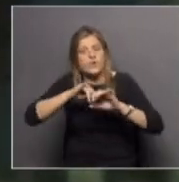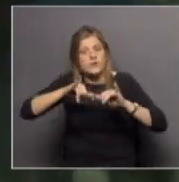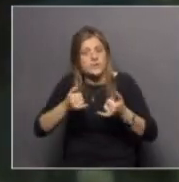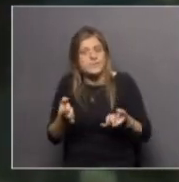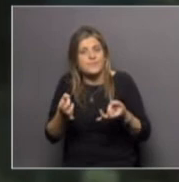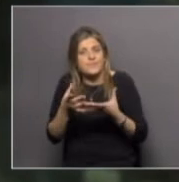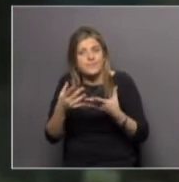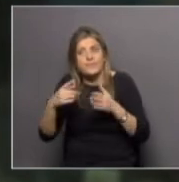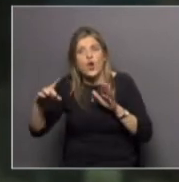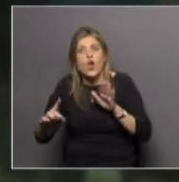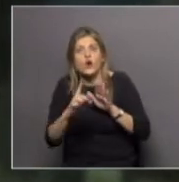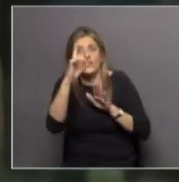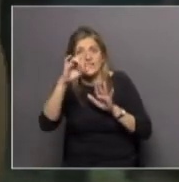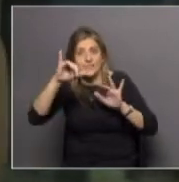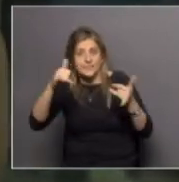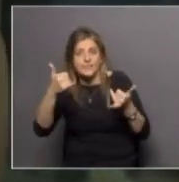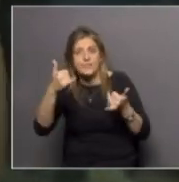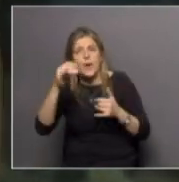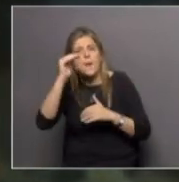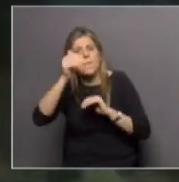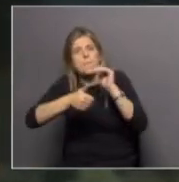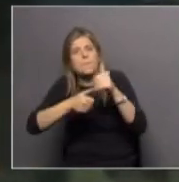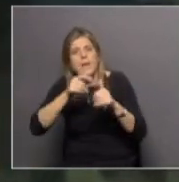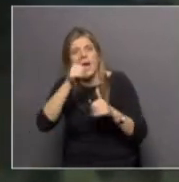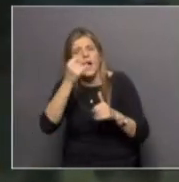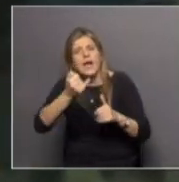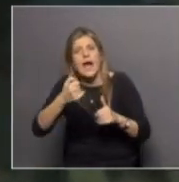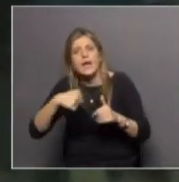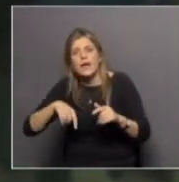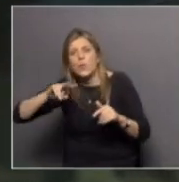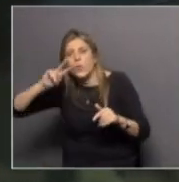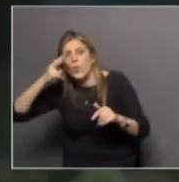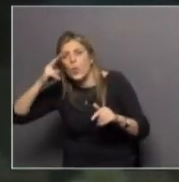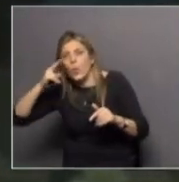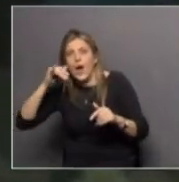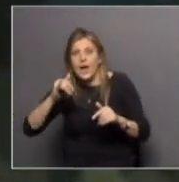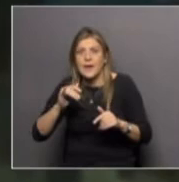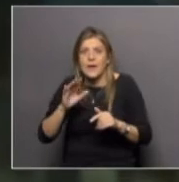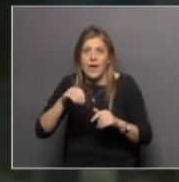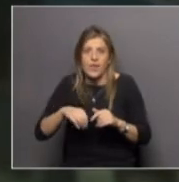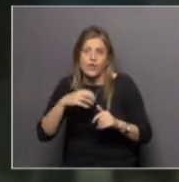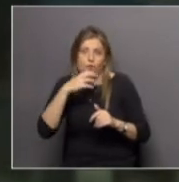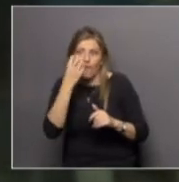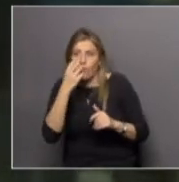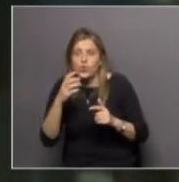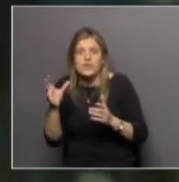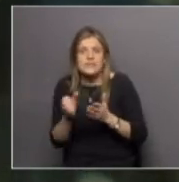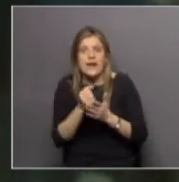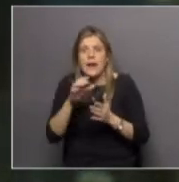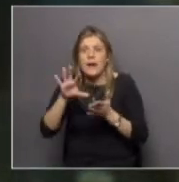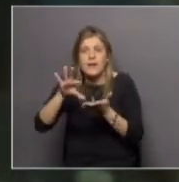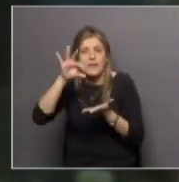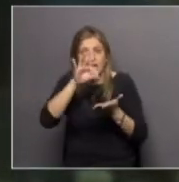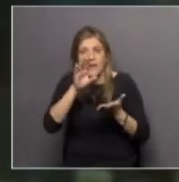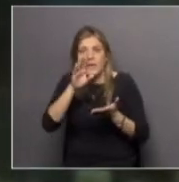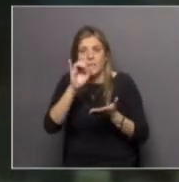y utilizar cosas que están disponibles en nuestro país. Sacar esos pigmentos de frutos, sacar esos pigmentos